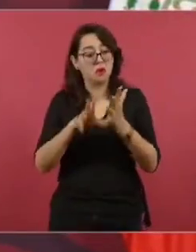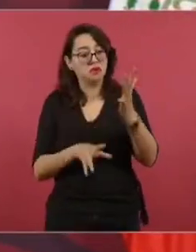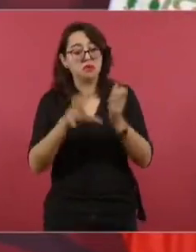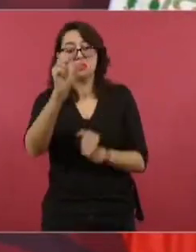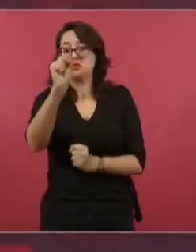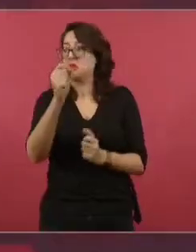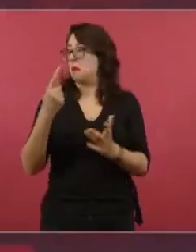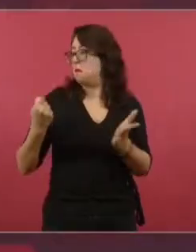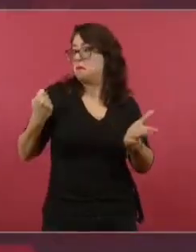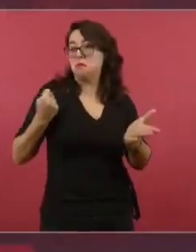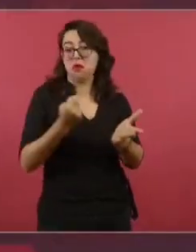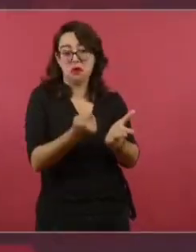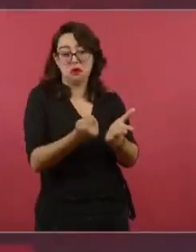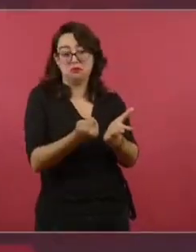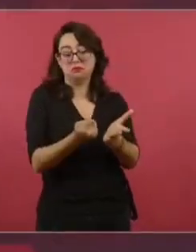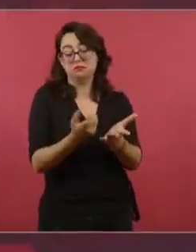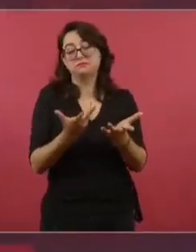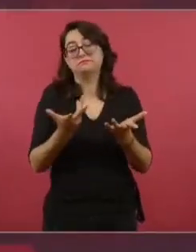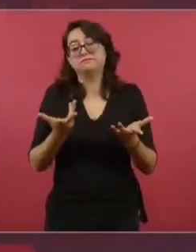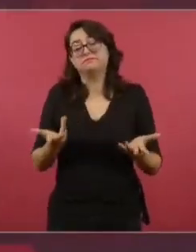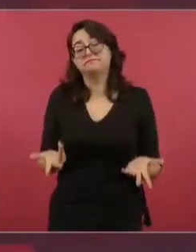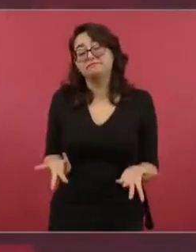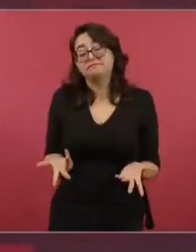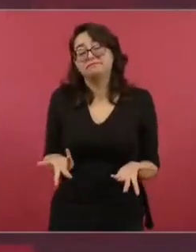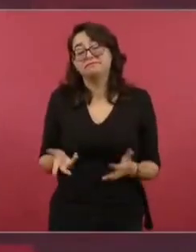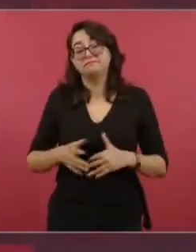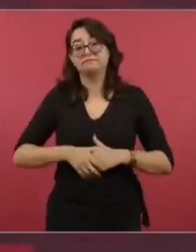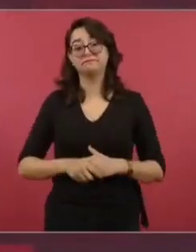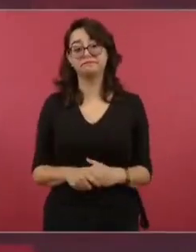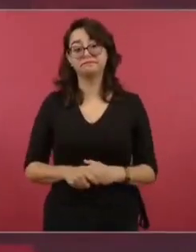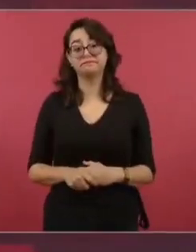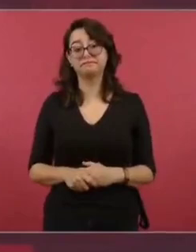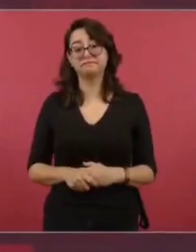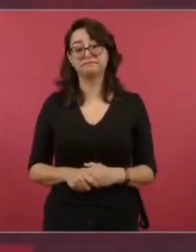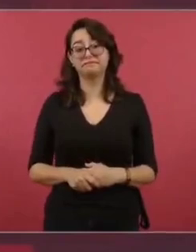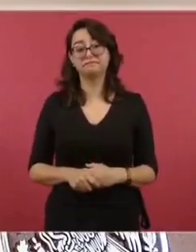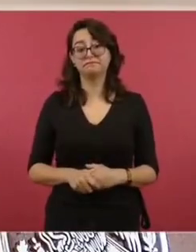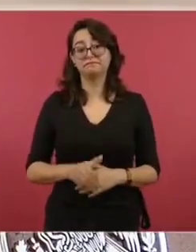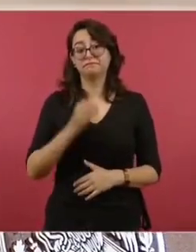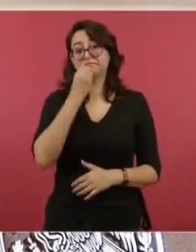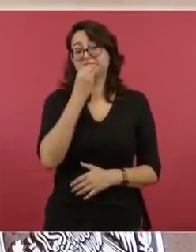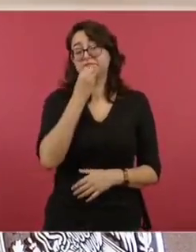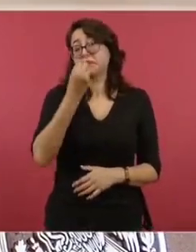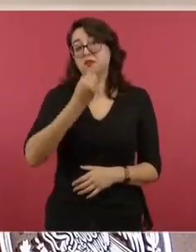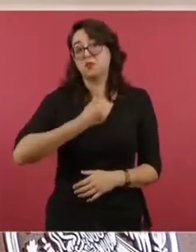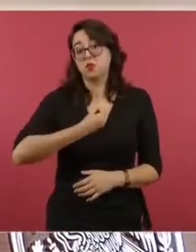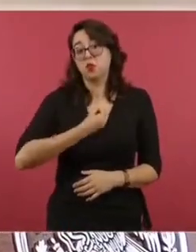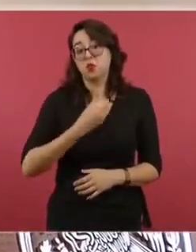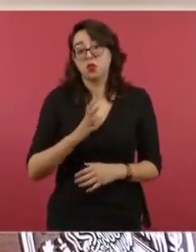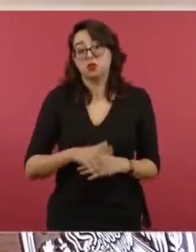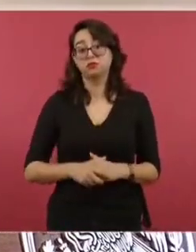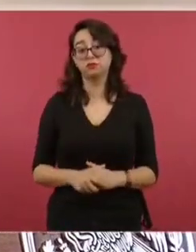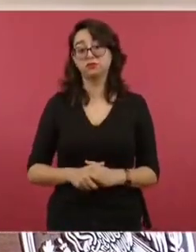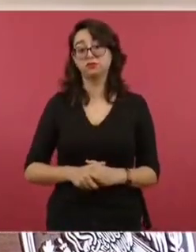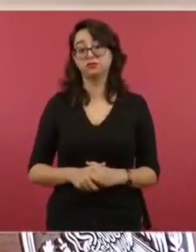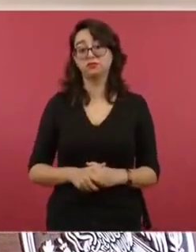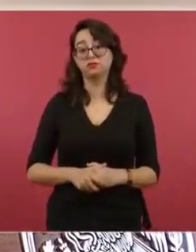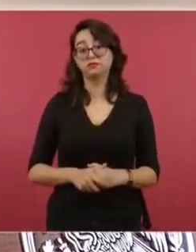pero vamos a